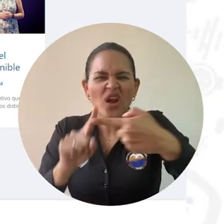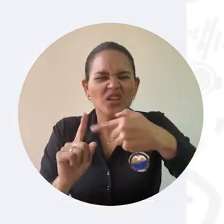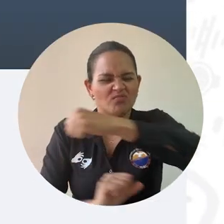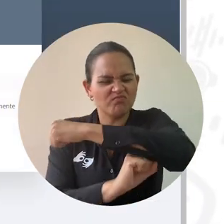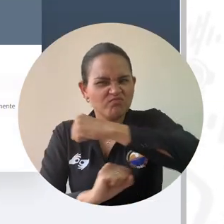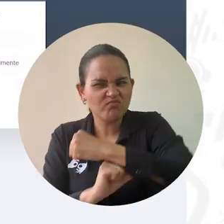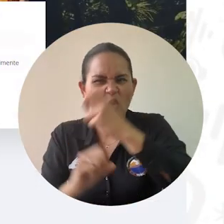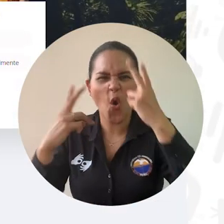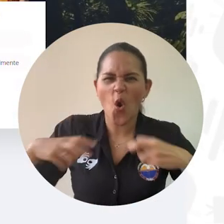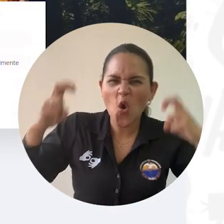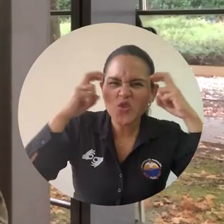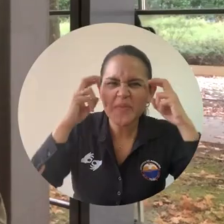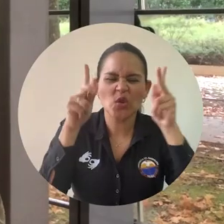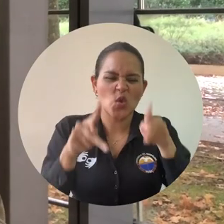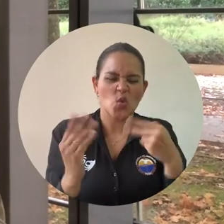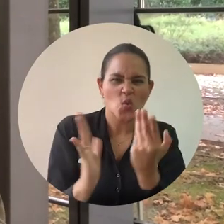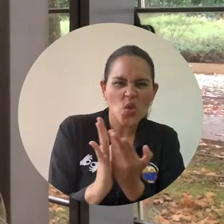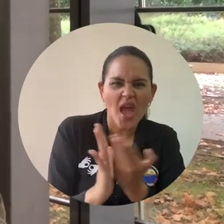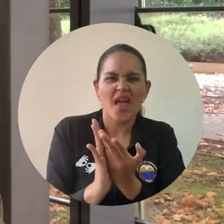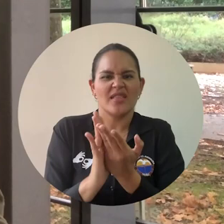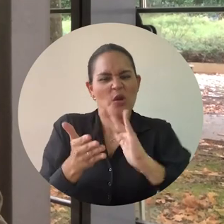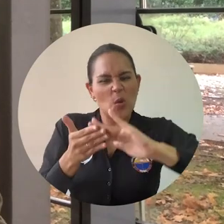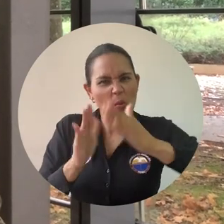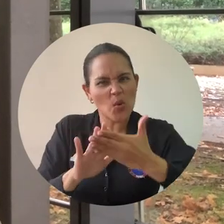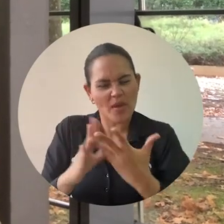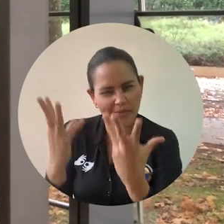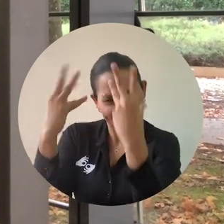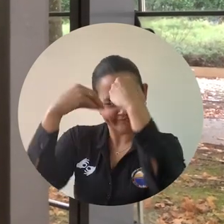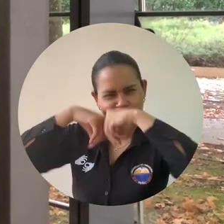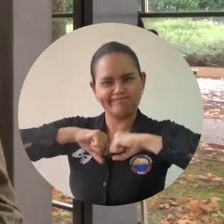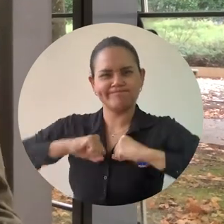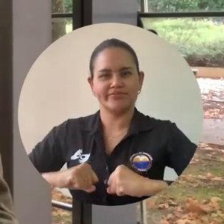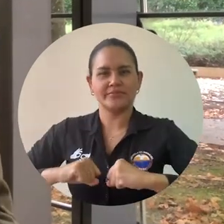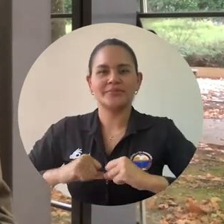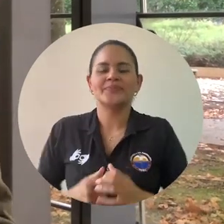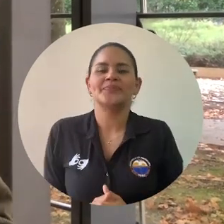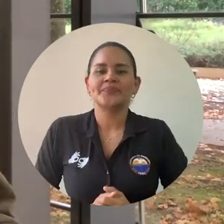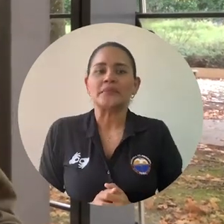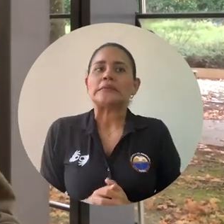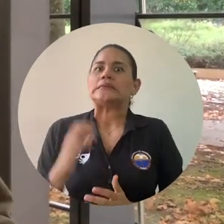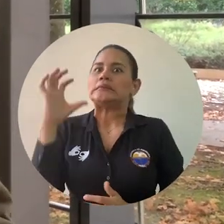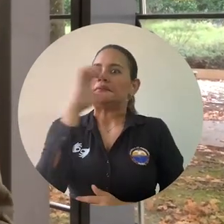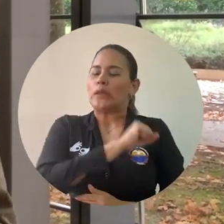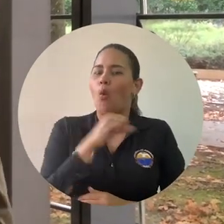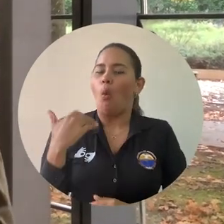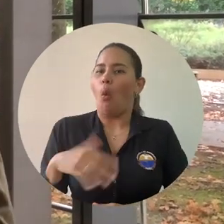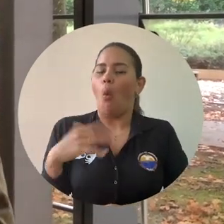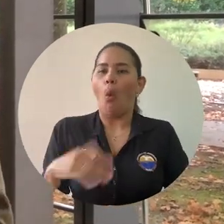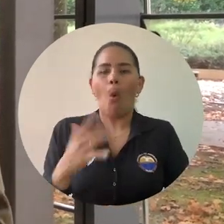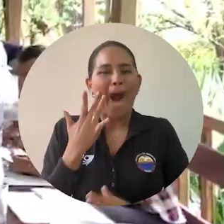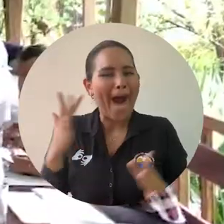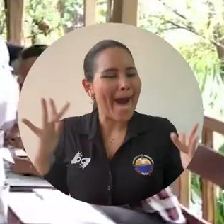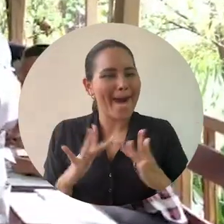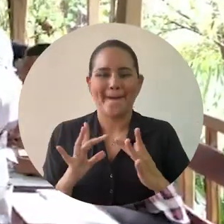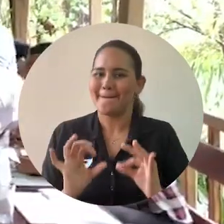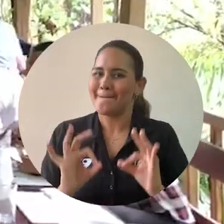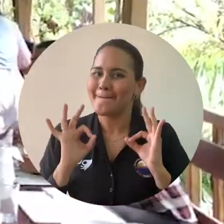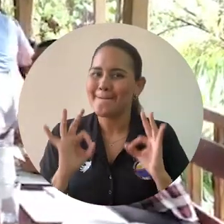en estudiantes y comunidades. Nuestra participación, como siempre, es muy activa, muy presente, y sobre todo quiero resaltar muy competente,